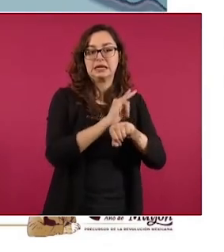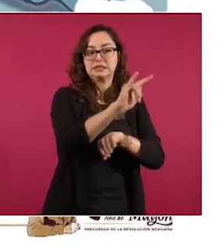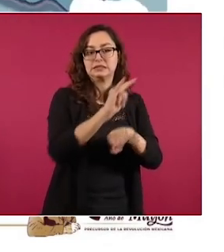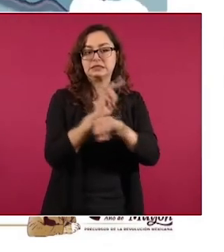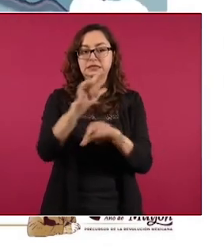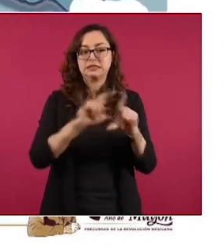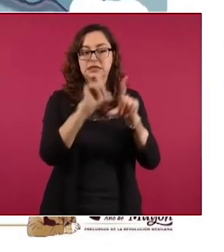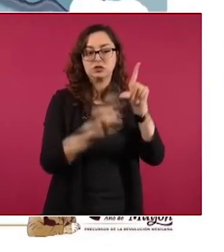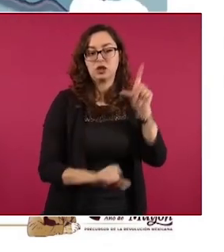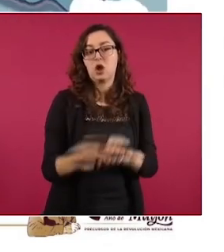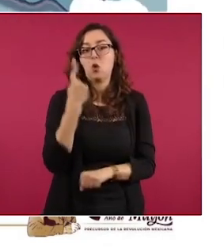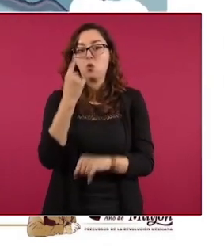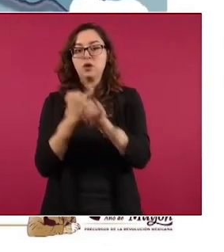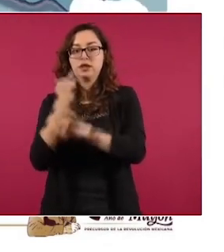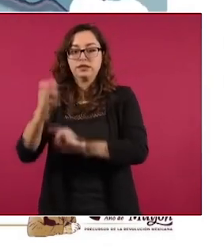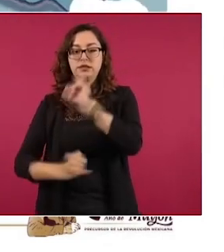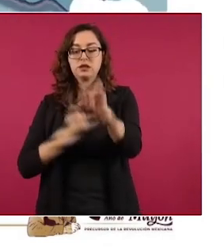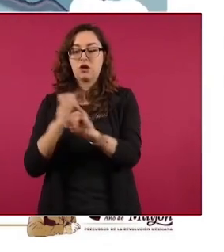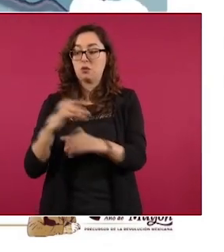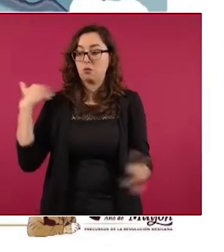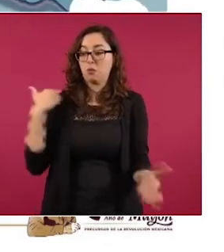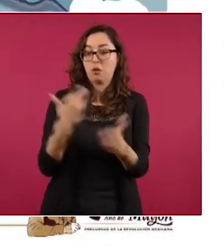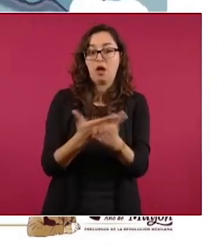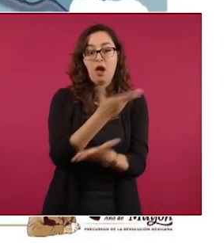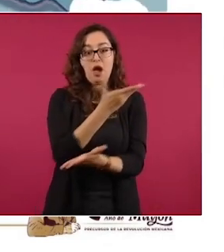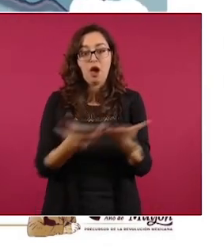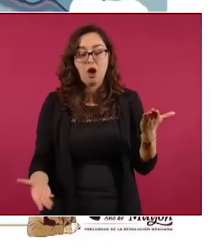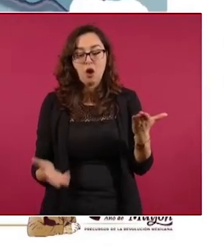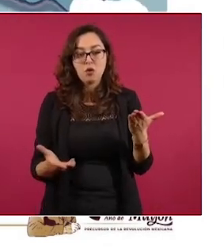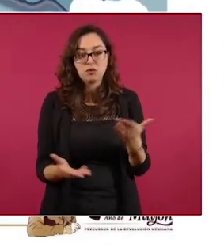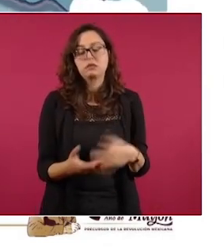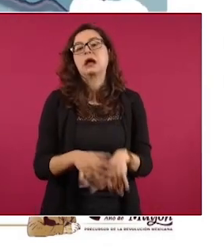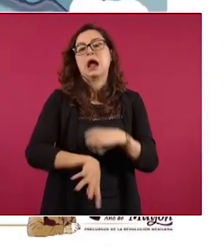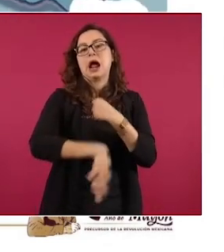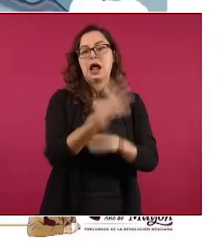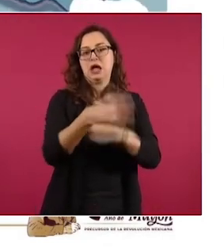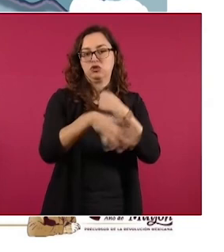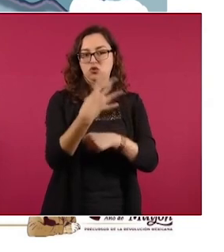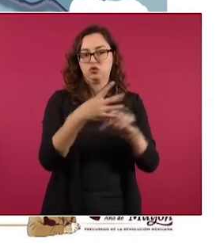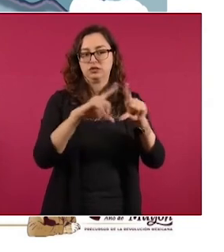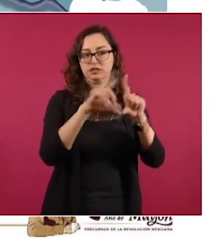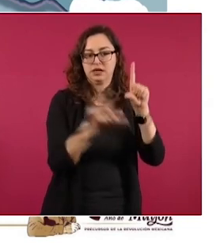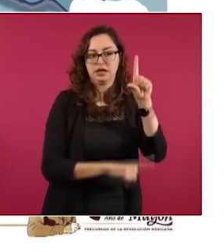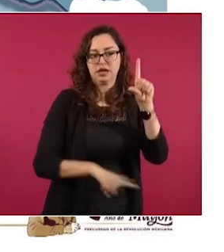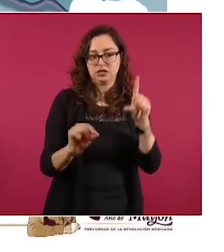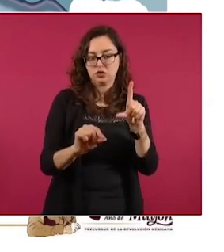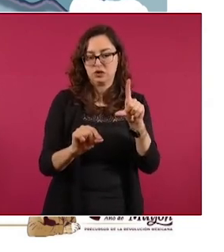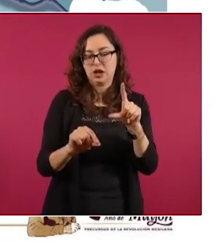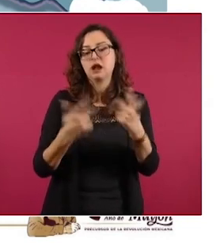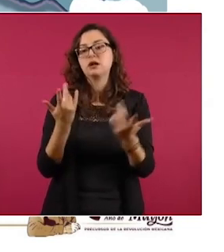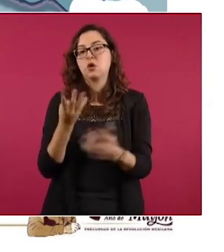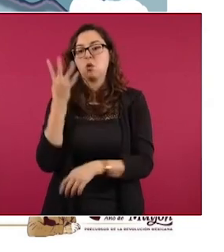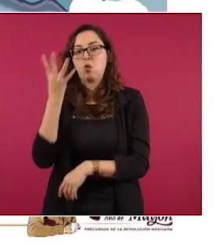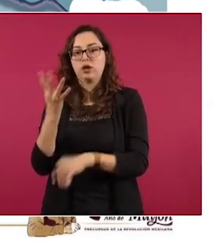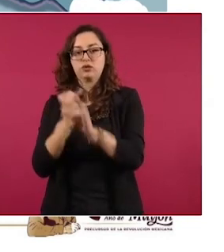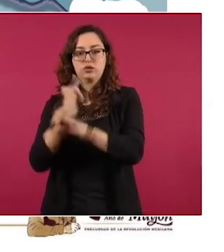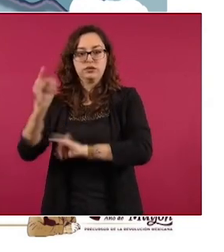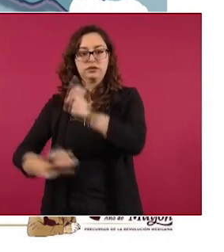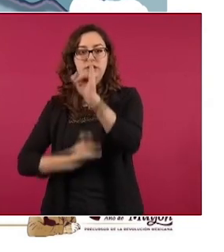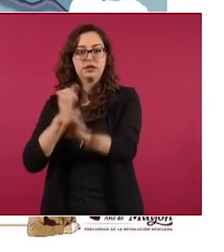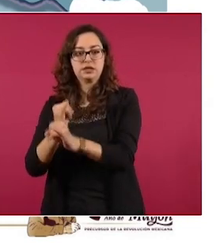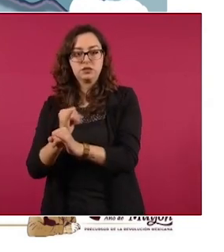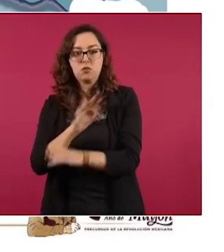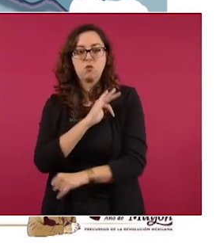14 rutas nacionales y cuatro internacionales las nacionales son Mérida Monterrey